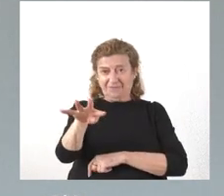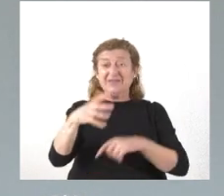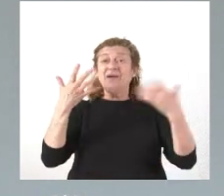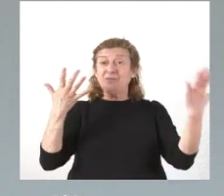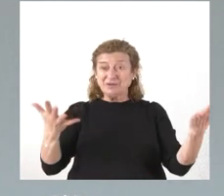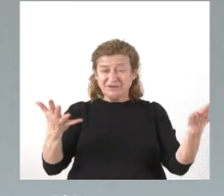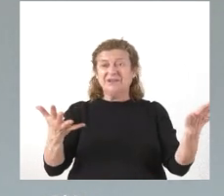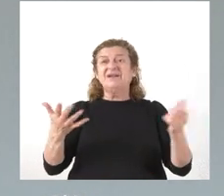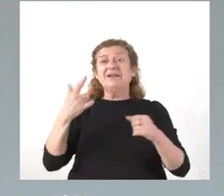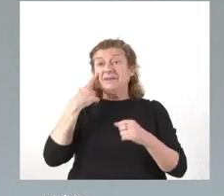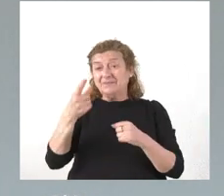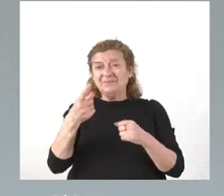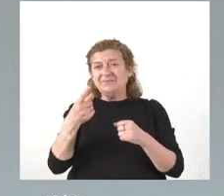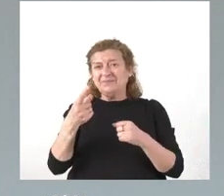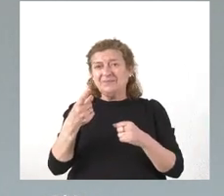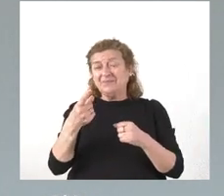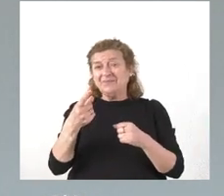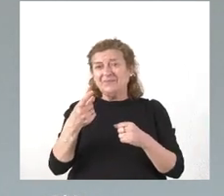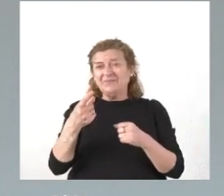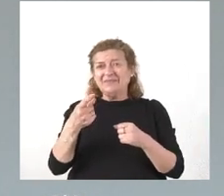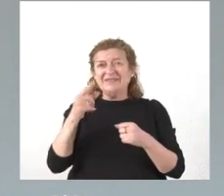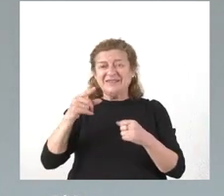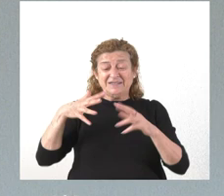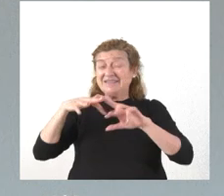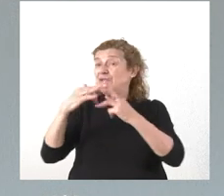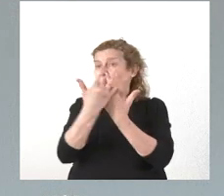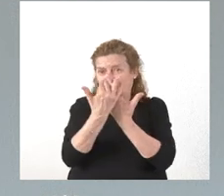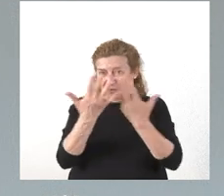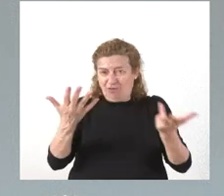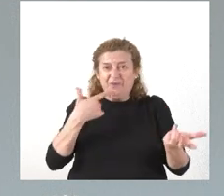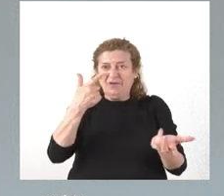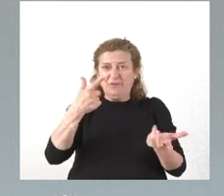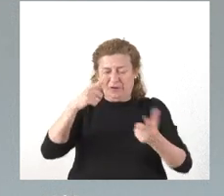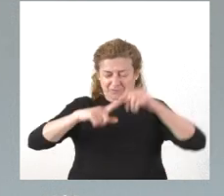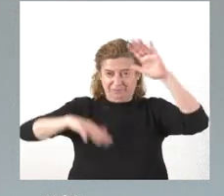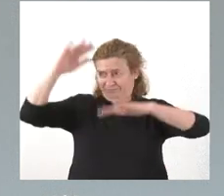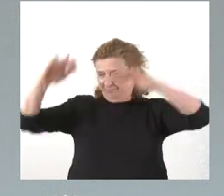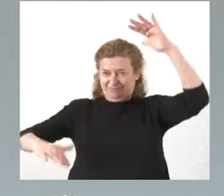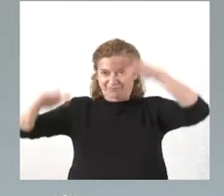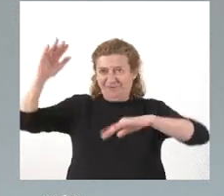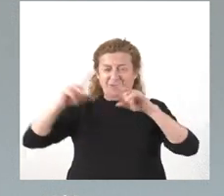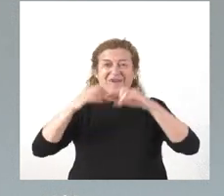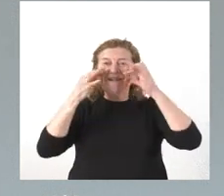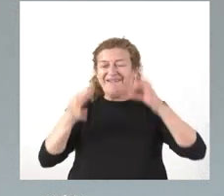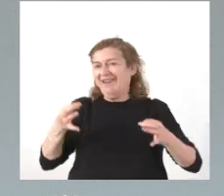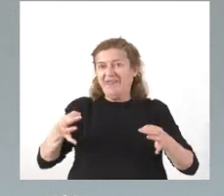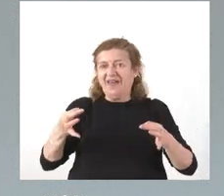esa situación, como les digo, tan dispar de lo que es la realidad